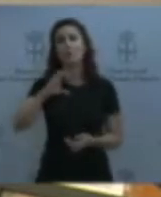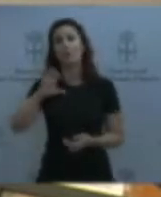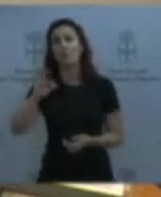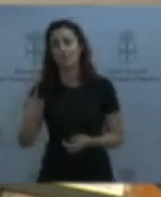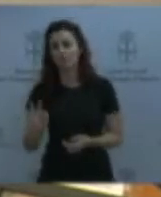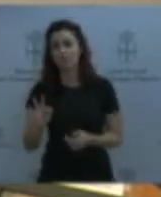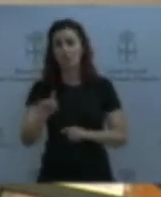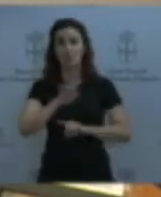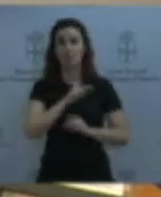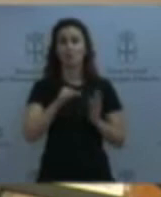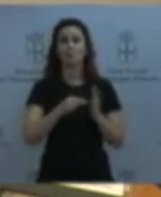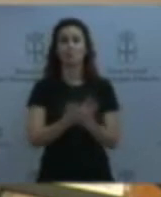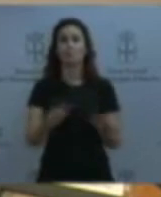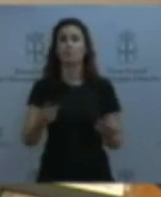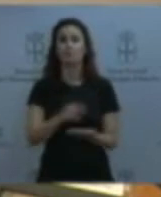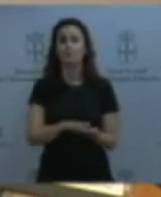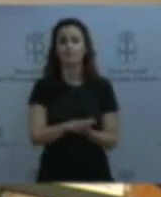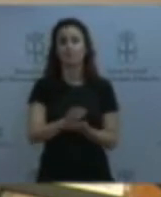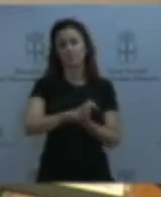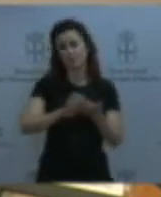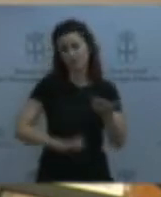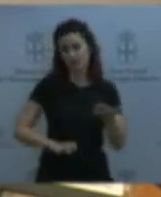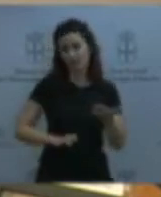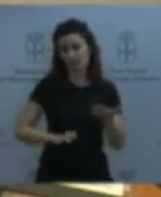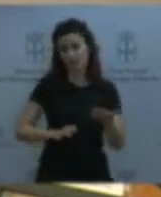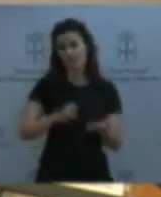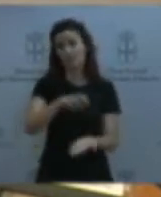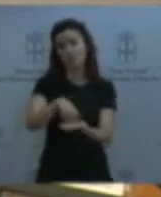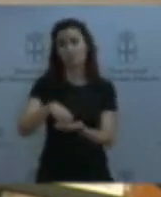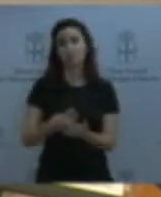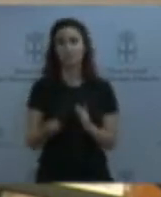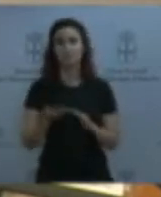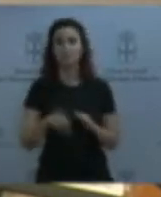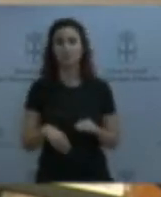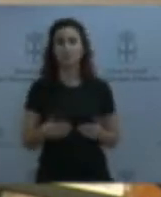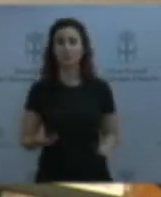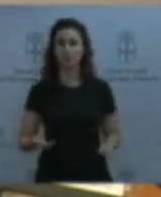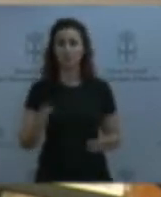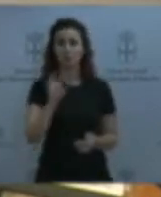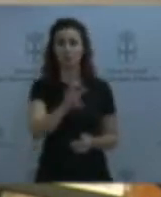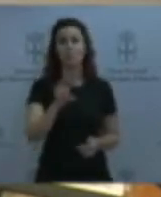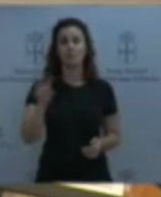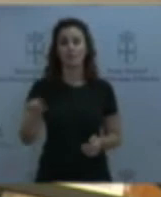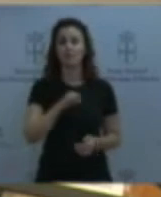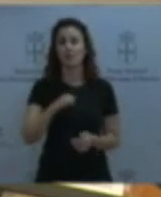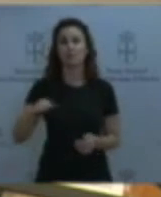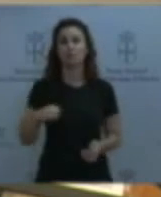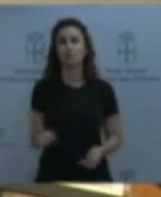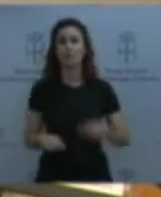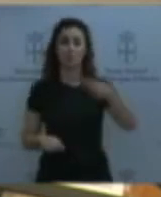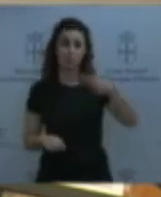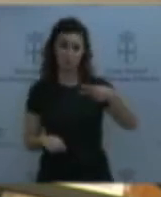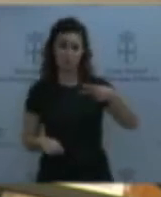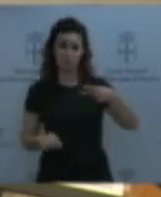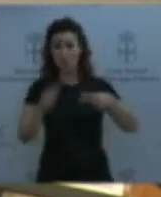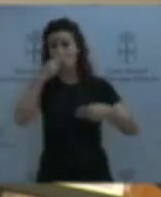de menores. Mire lo que dice. Las dos comunidades, es un informe público, ¿eh? Donde más porcentaje